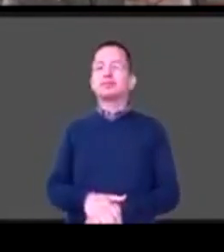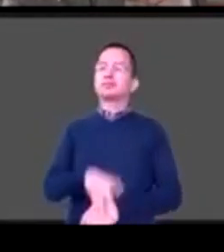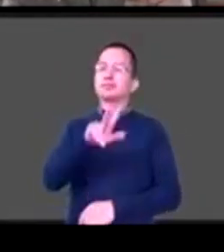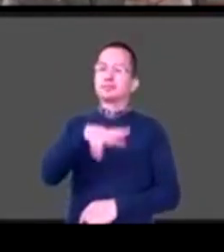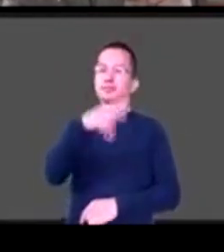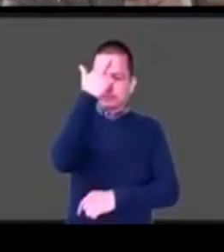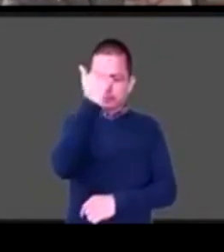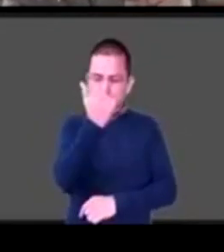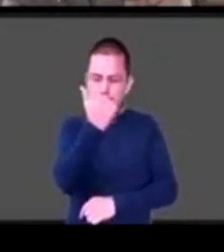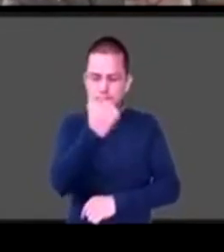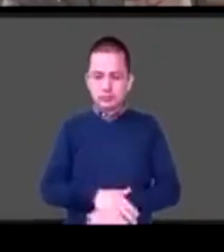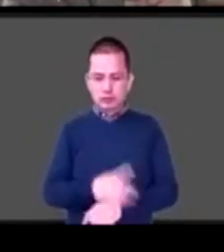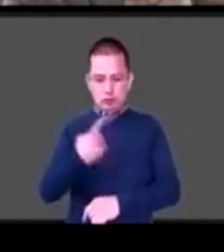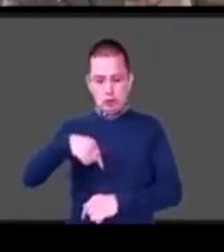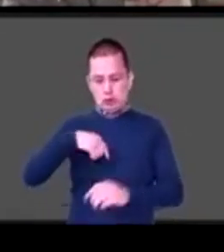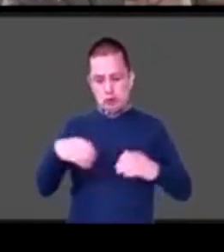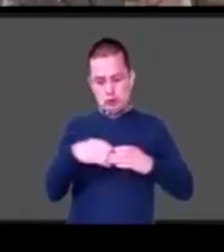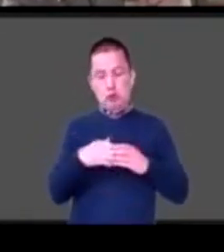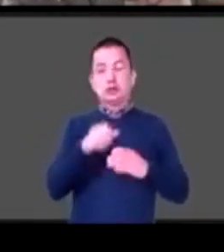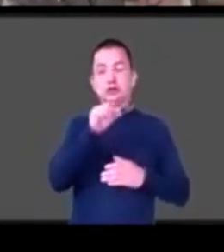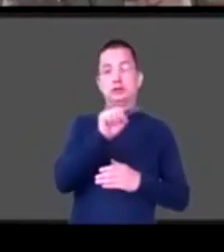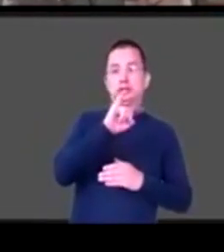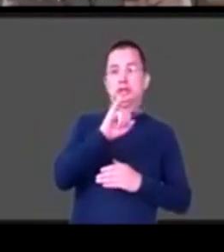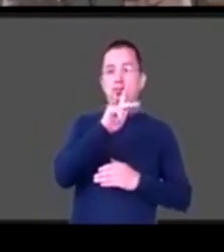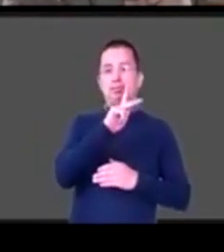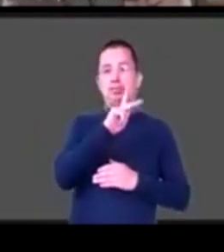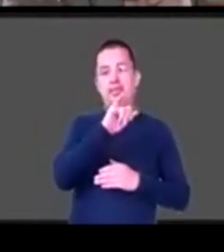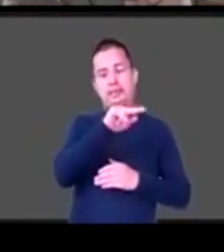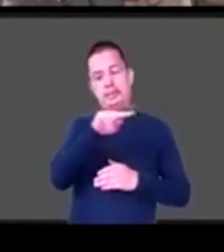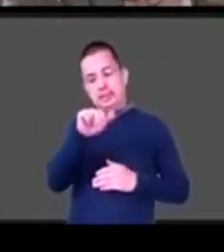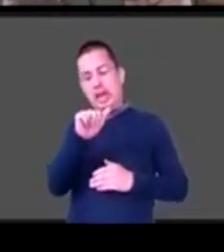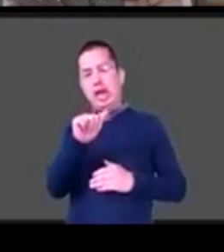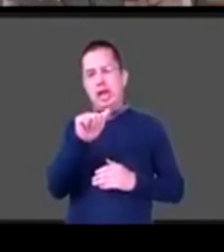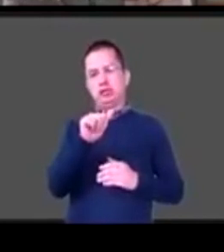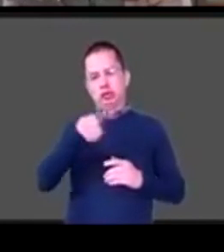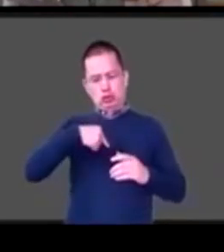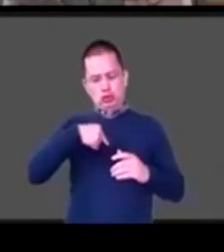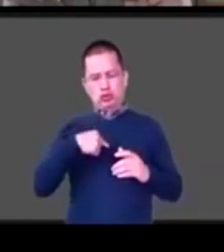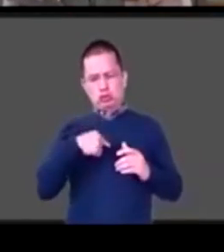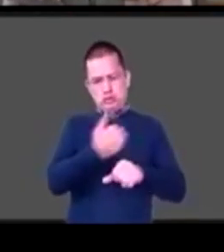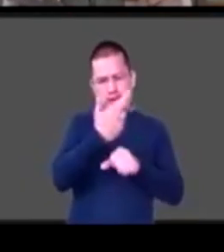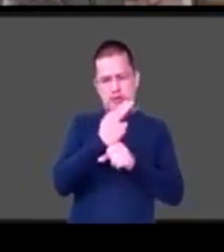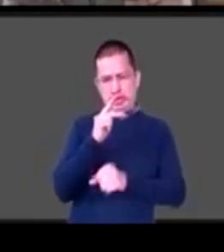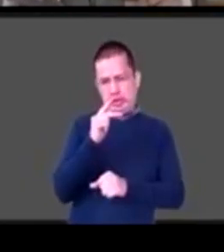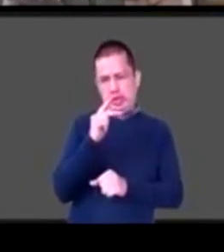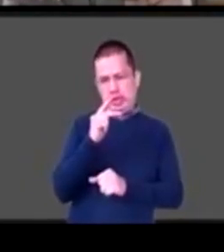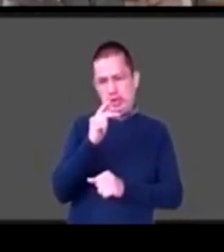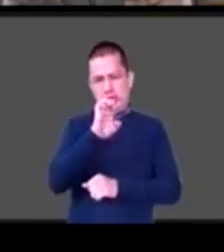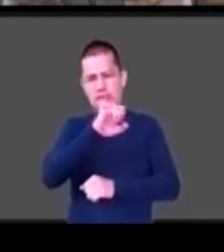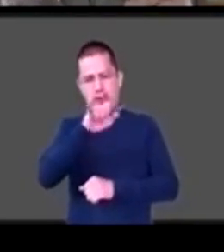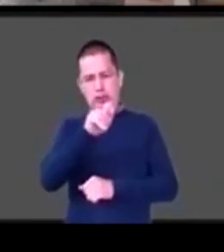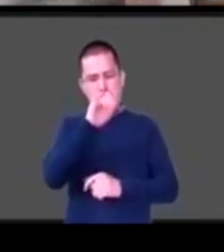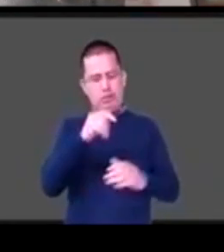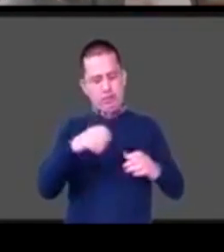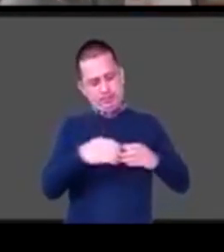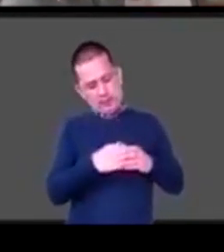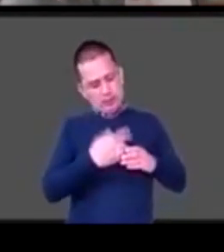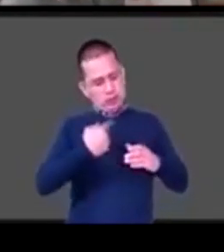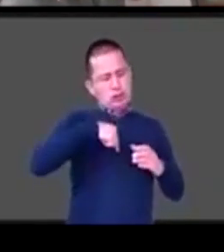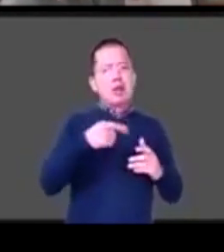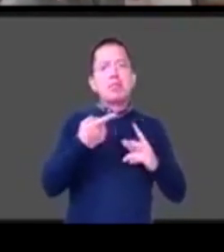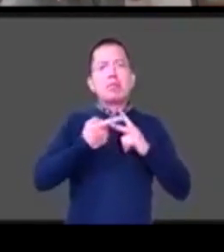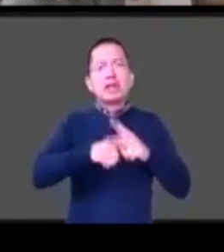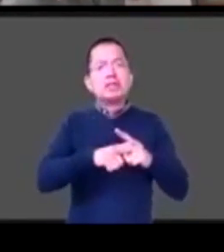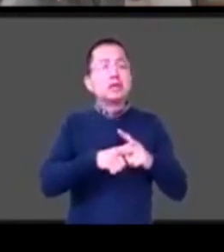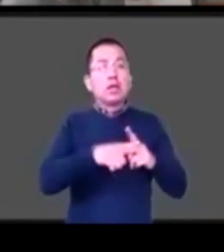nos dimos a la tarea prácticamente desde que inició este periodo de pandemia a